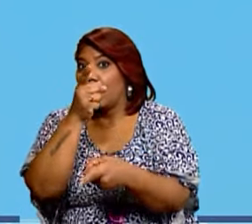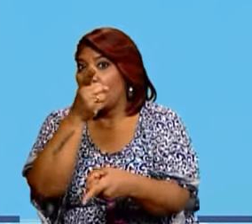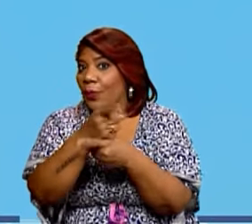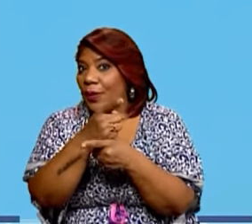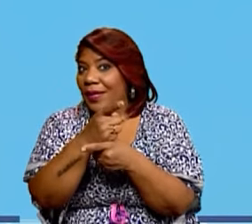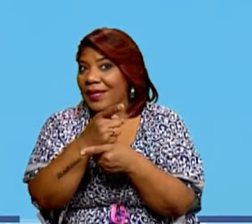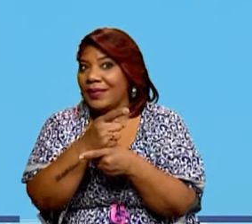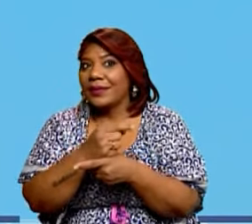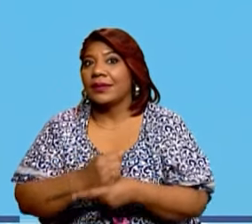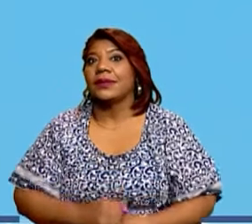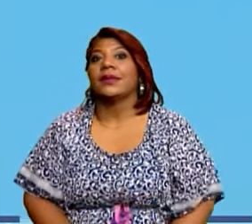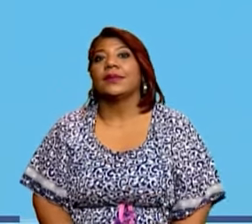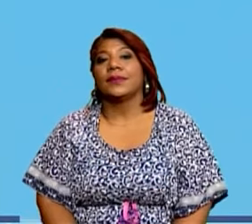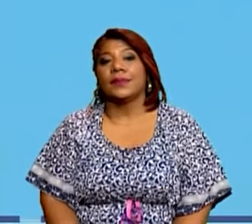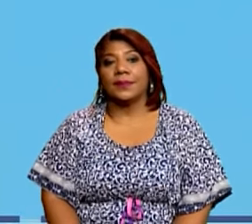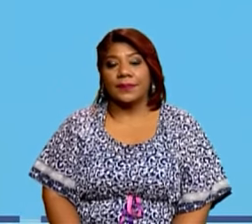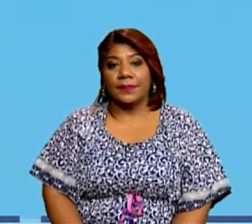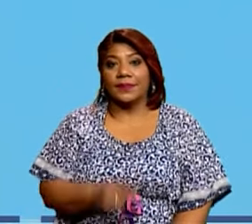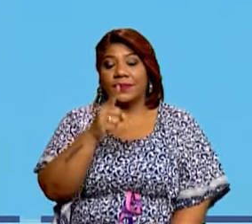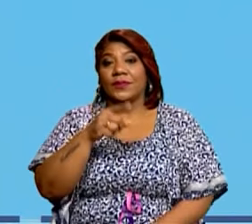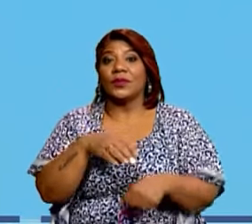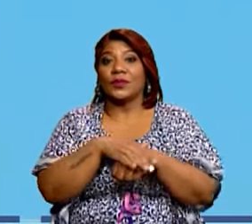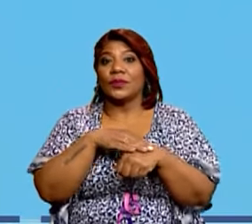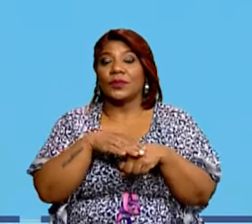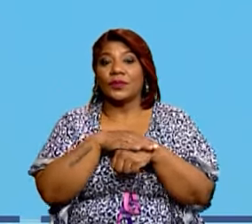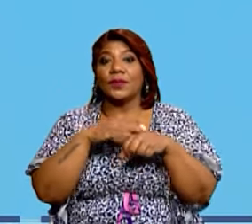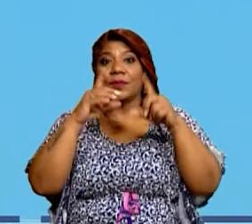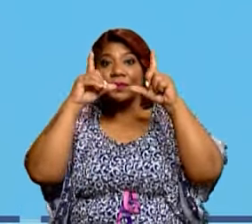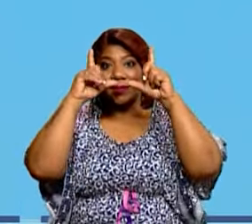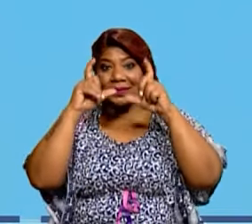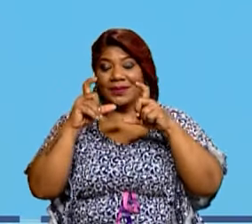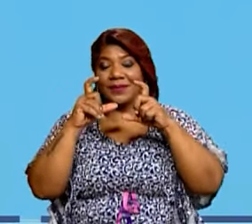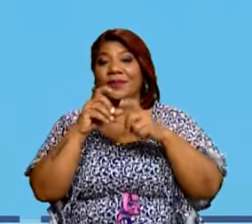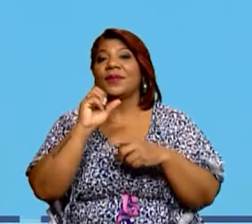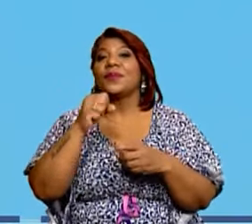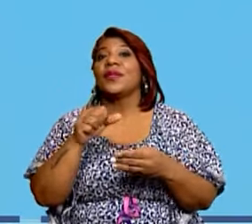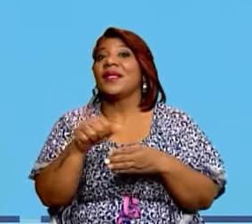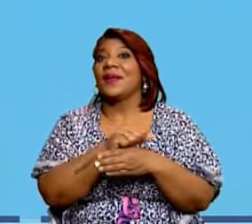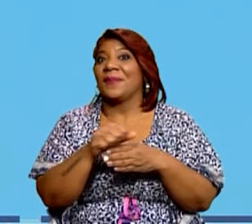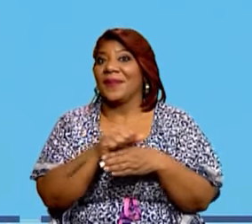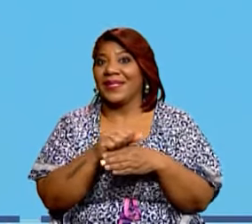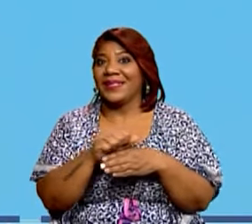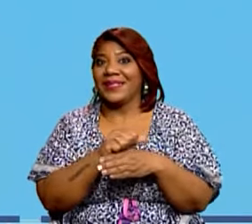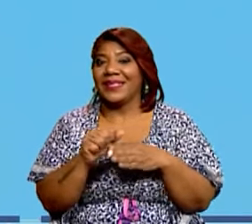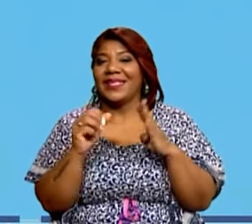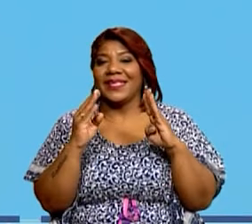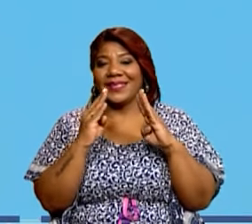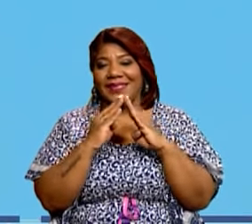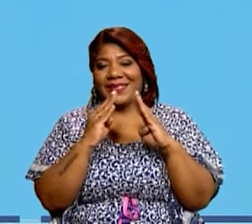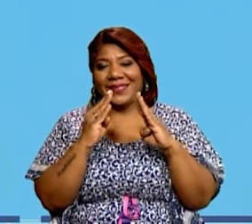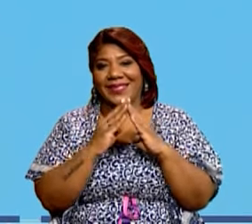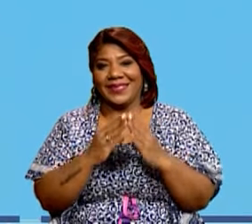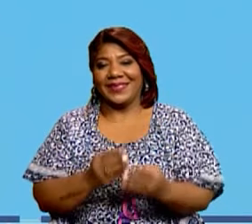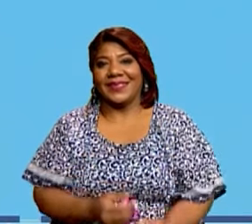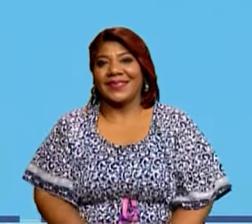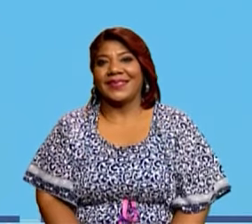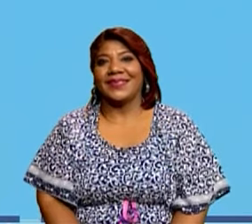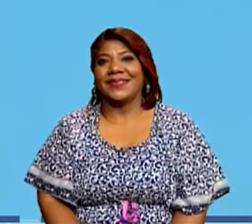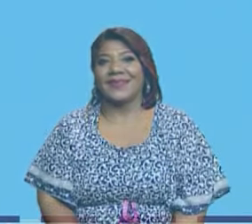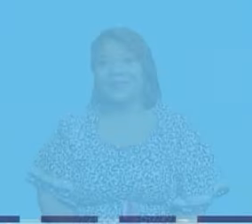estará ubicada la familia extensa? Tómalo una captura de pantalla para que lo puedas realizar en casa con apoyo de tus padres.